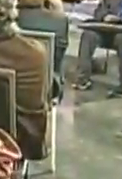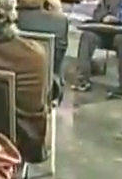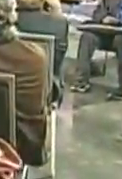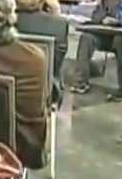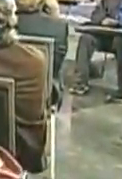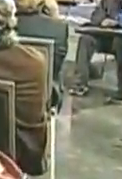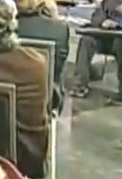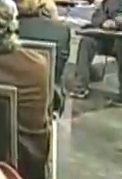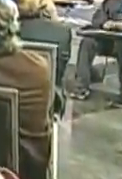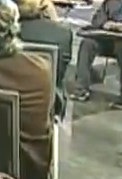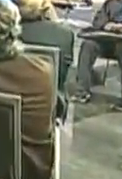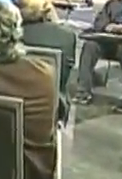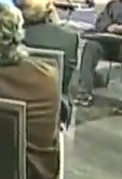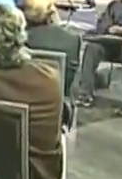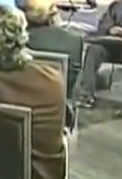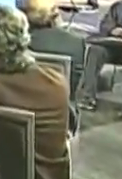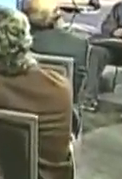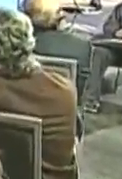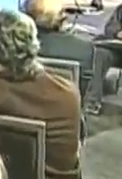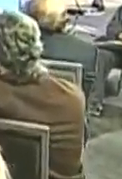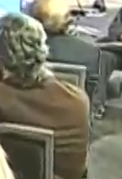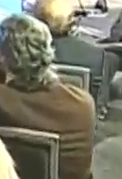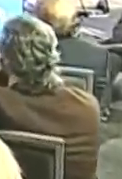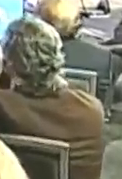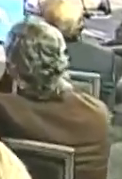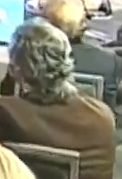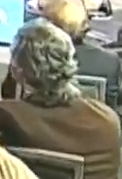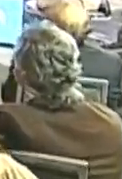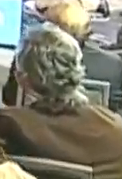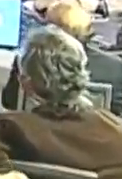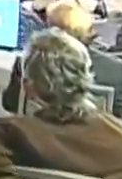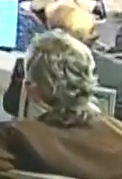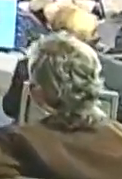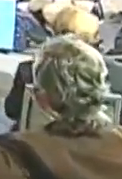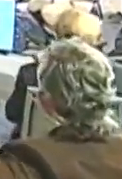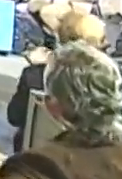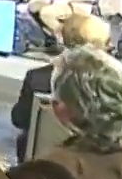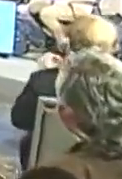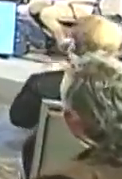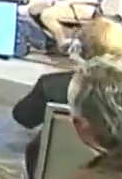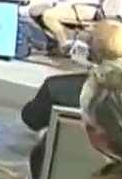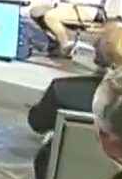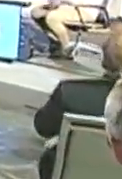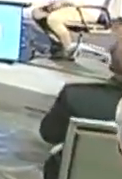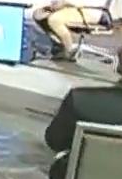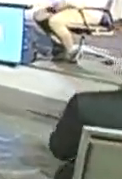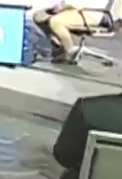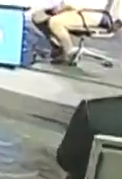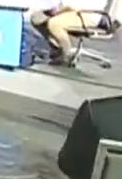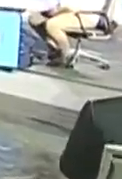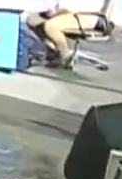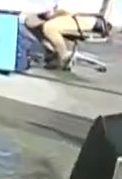todo el que se ponga por delante todo el que se ponga por delante sacaremos la espada de San Miguel Arcángel